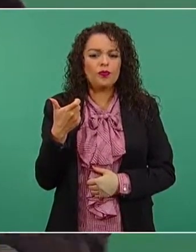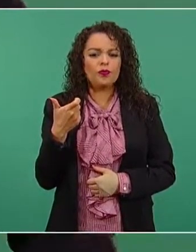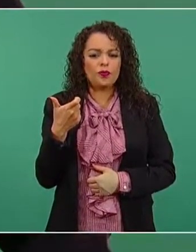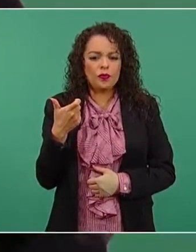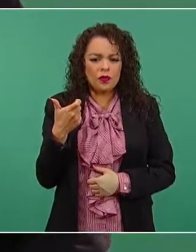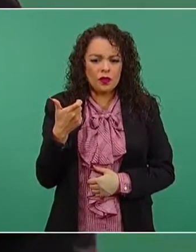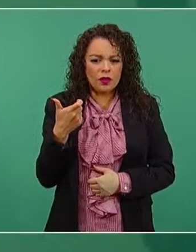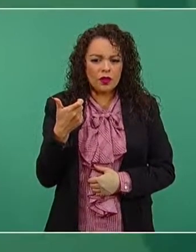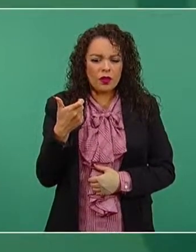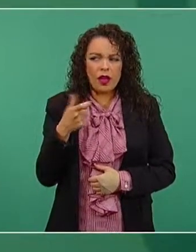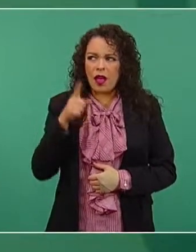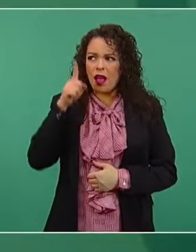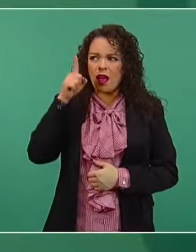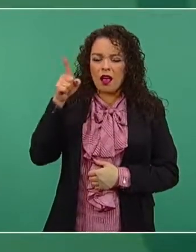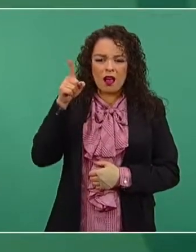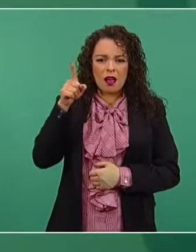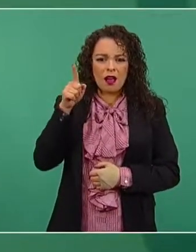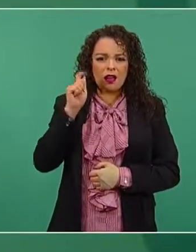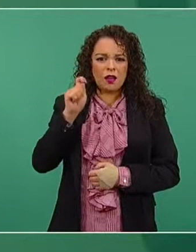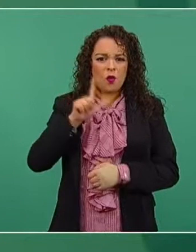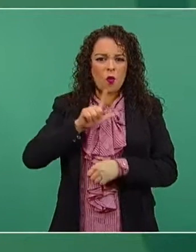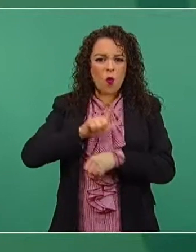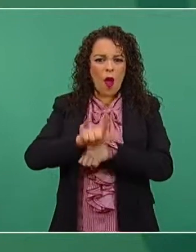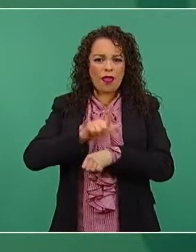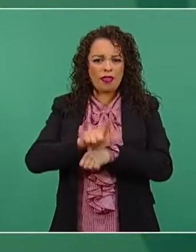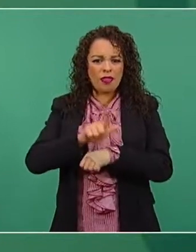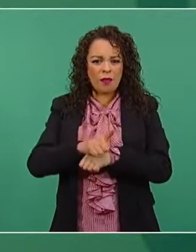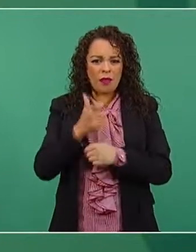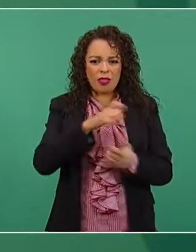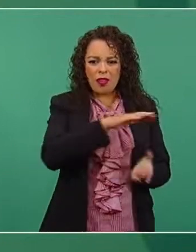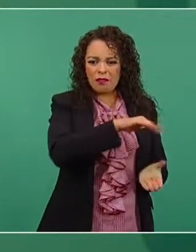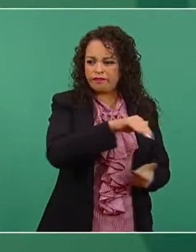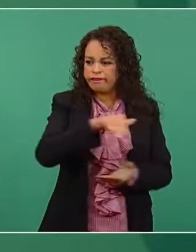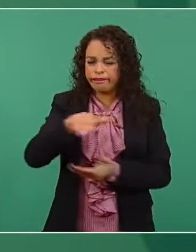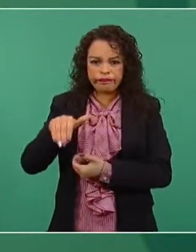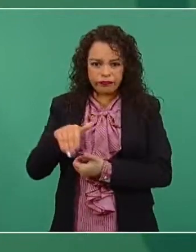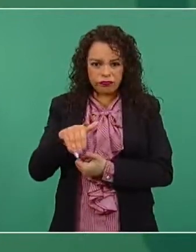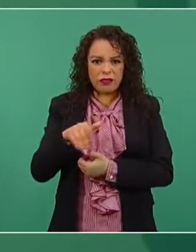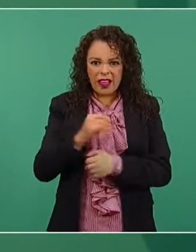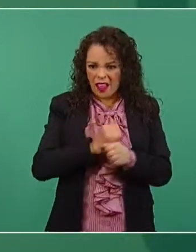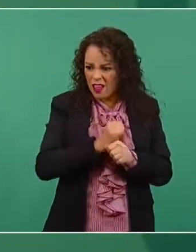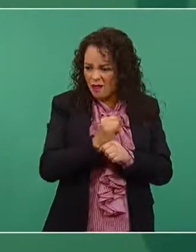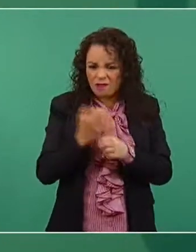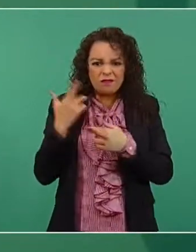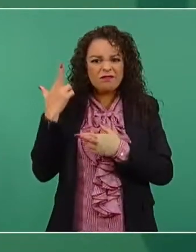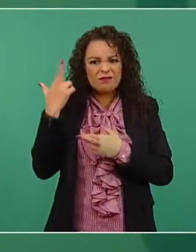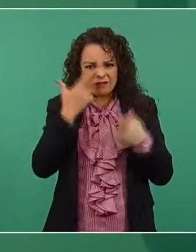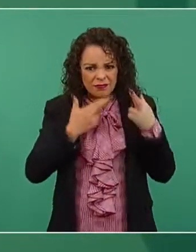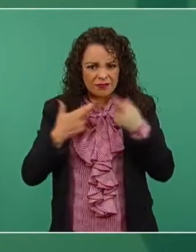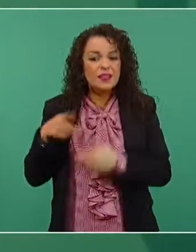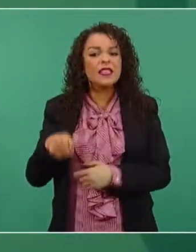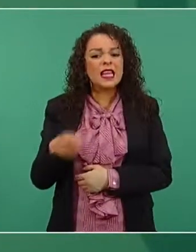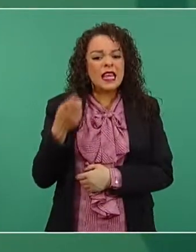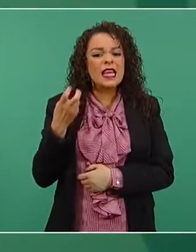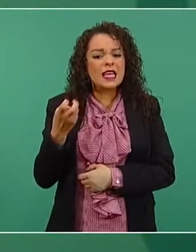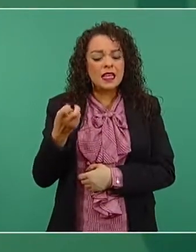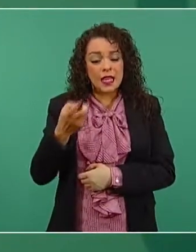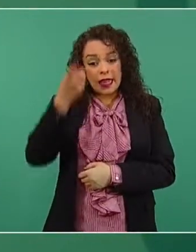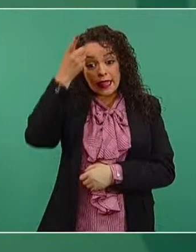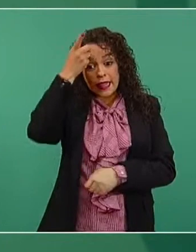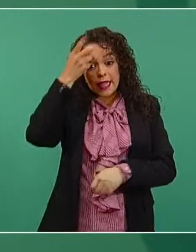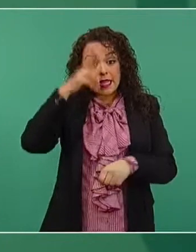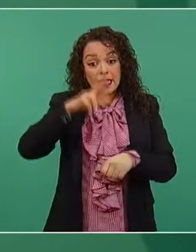investigación en Guatemala era un dinero que llevaba el director del